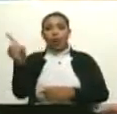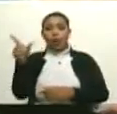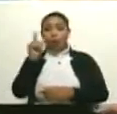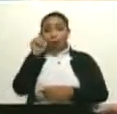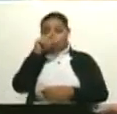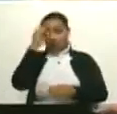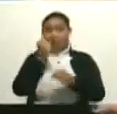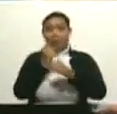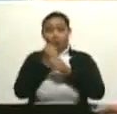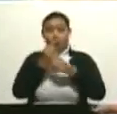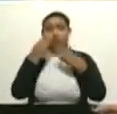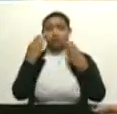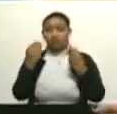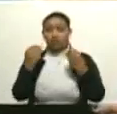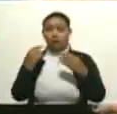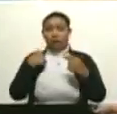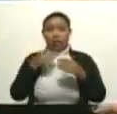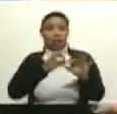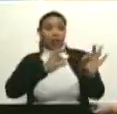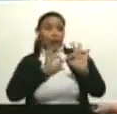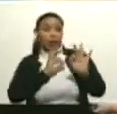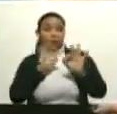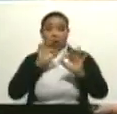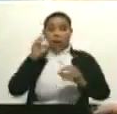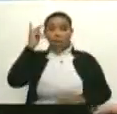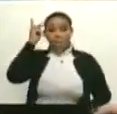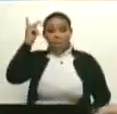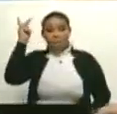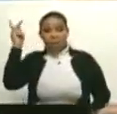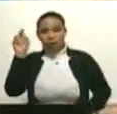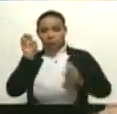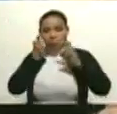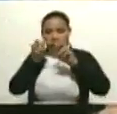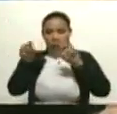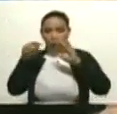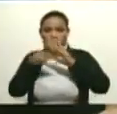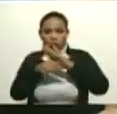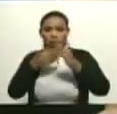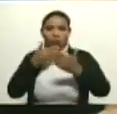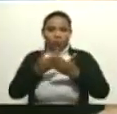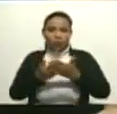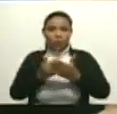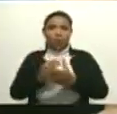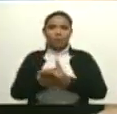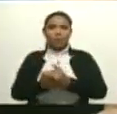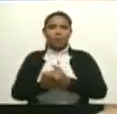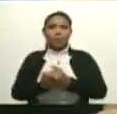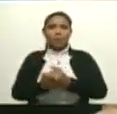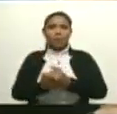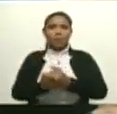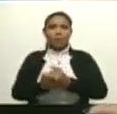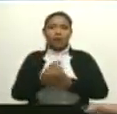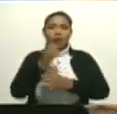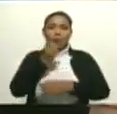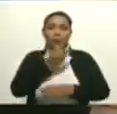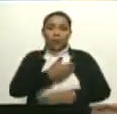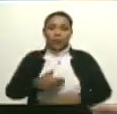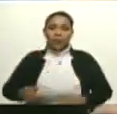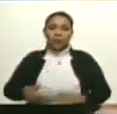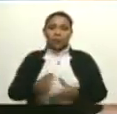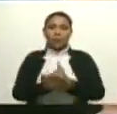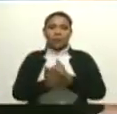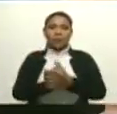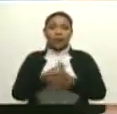acá con su dramaturgia, fue pedagogo, investigador. Gracias, Ernesto. Bueno, Presidente, este